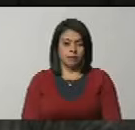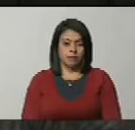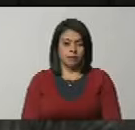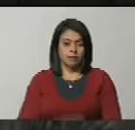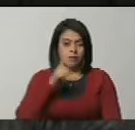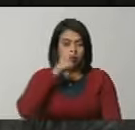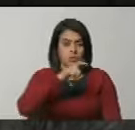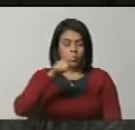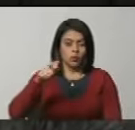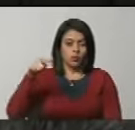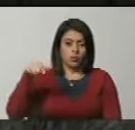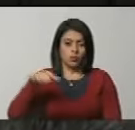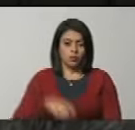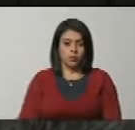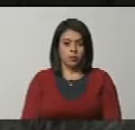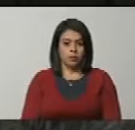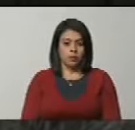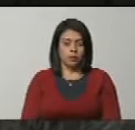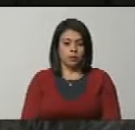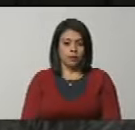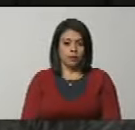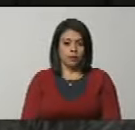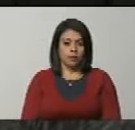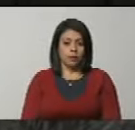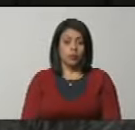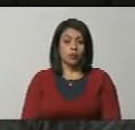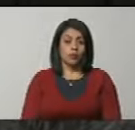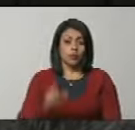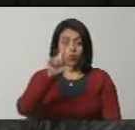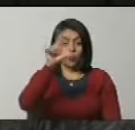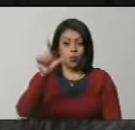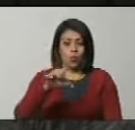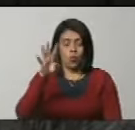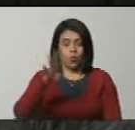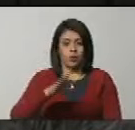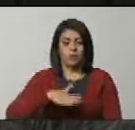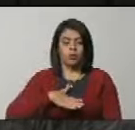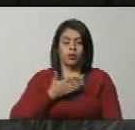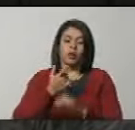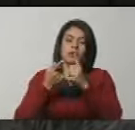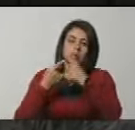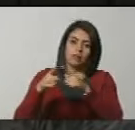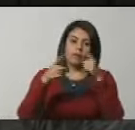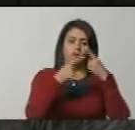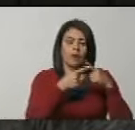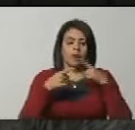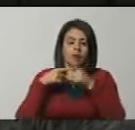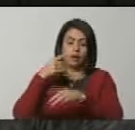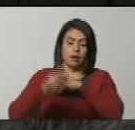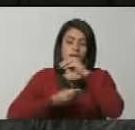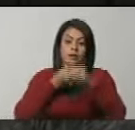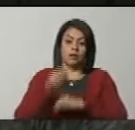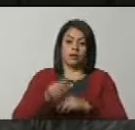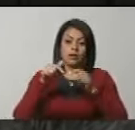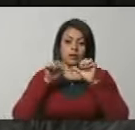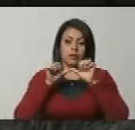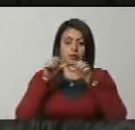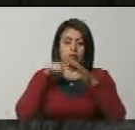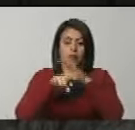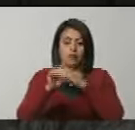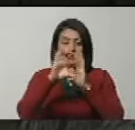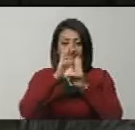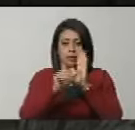la población del Estado Guayana Ezequiva podrá variar. Y lo estamos haciendo dentro de la